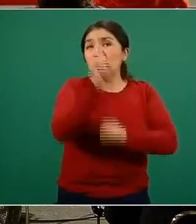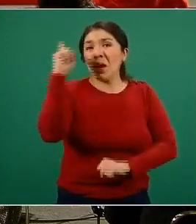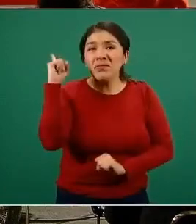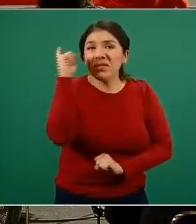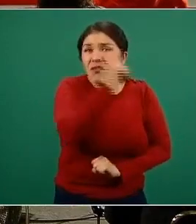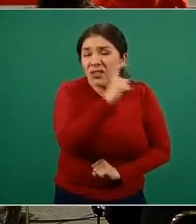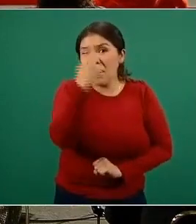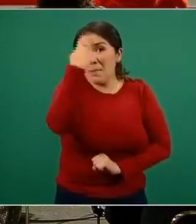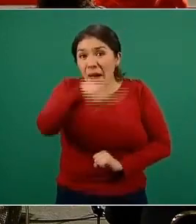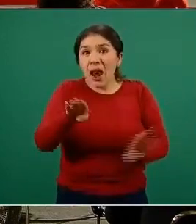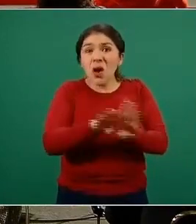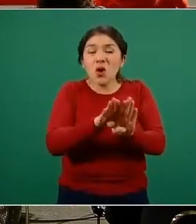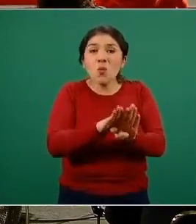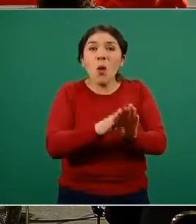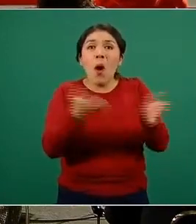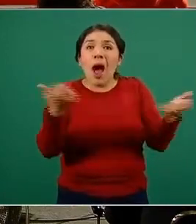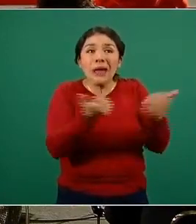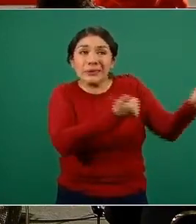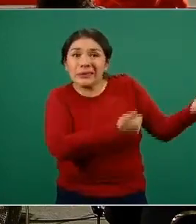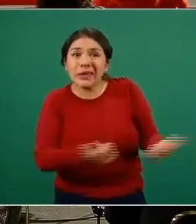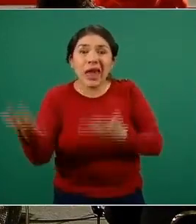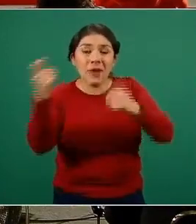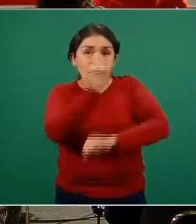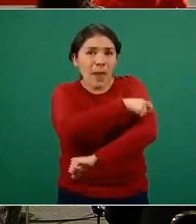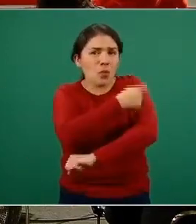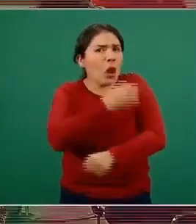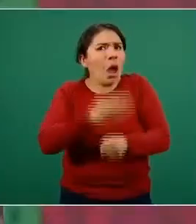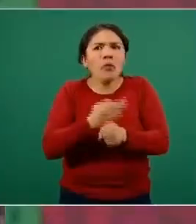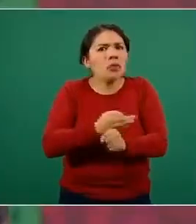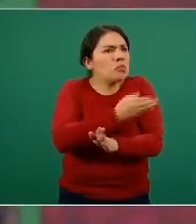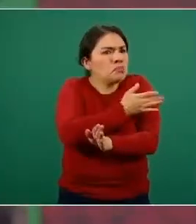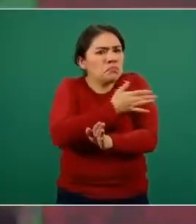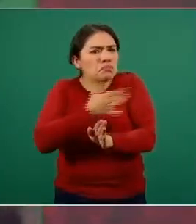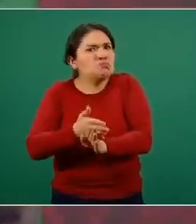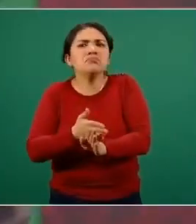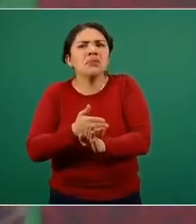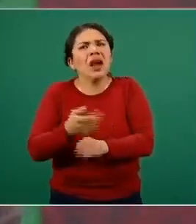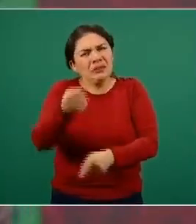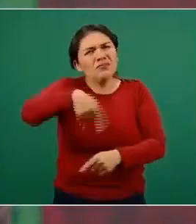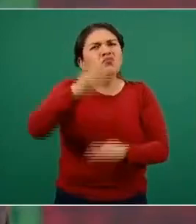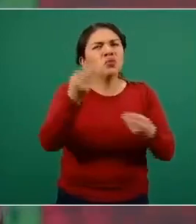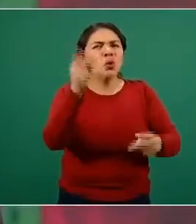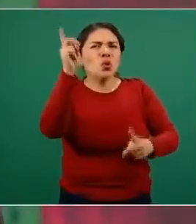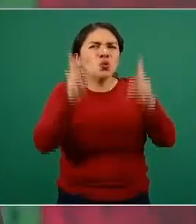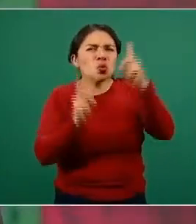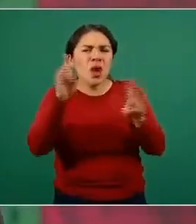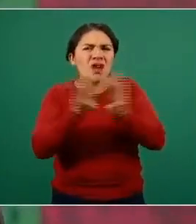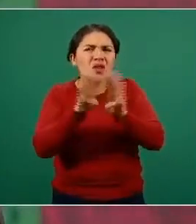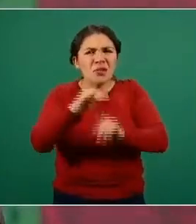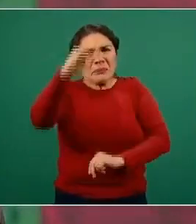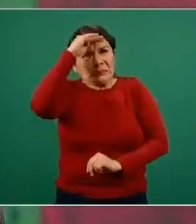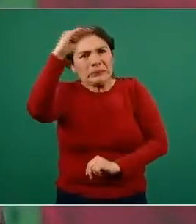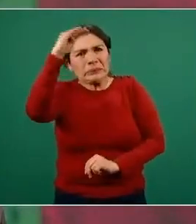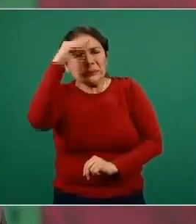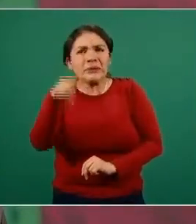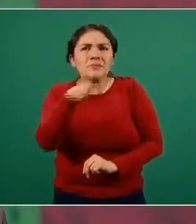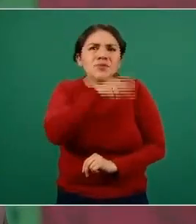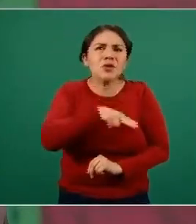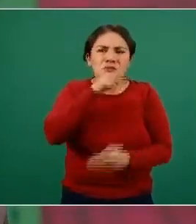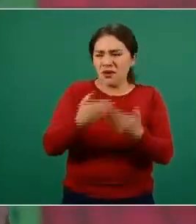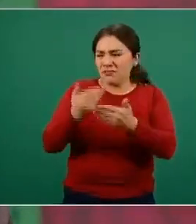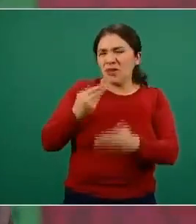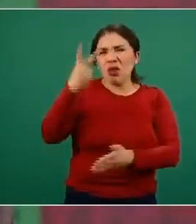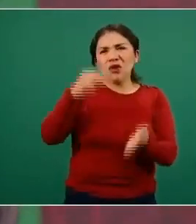en el manejo logístico de esta vacuna. Es otra inquietud que existía en los últimos meses de 2020,